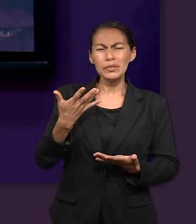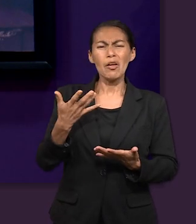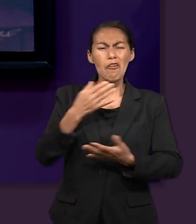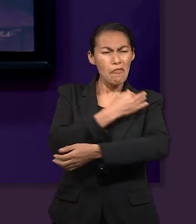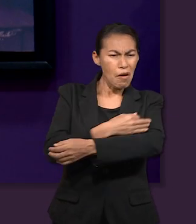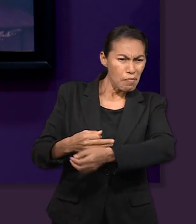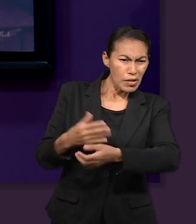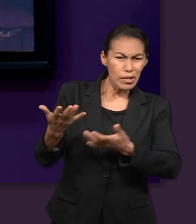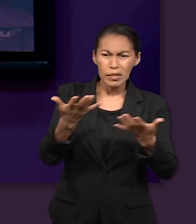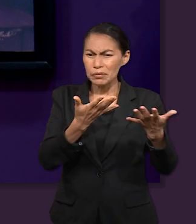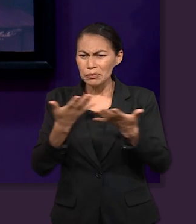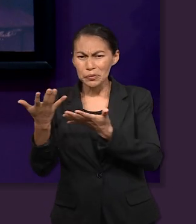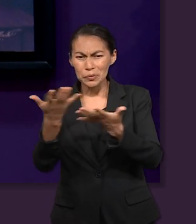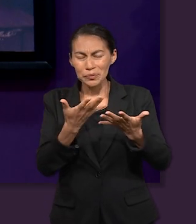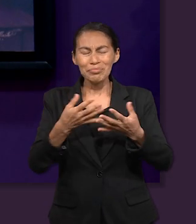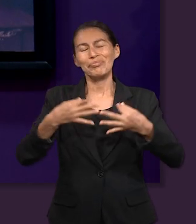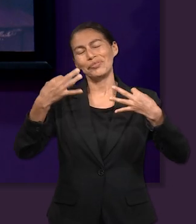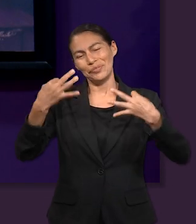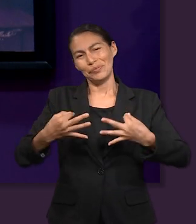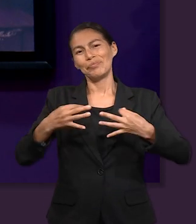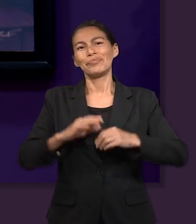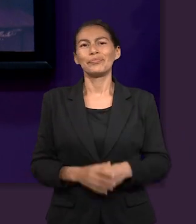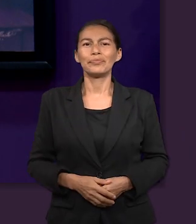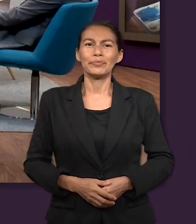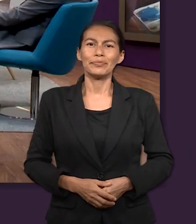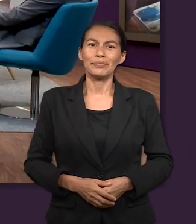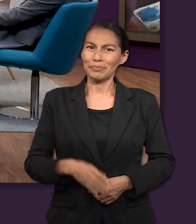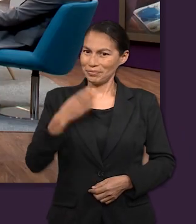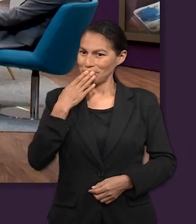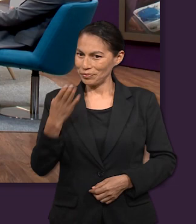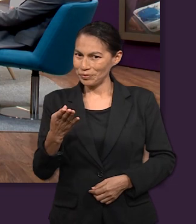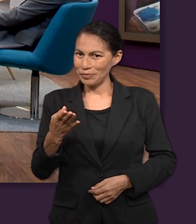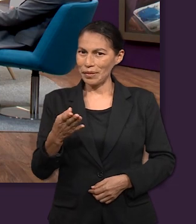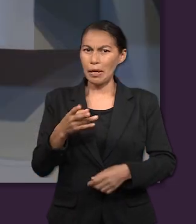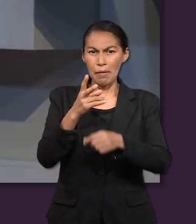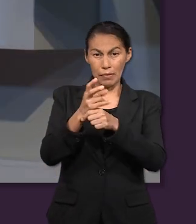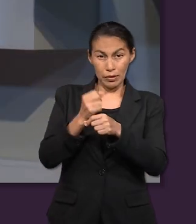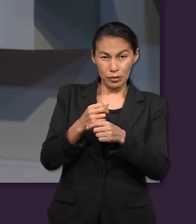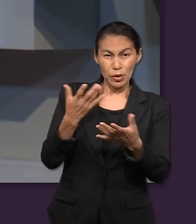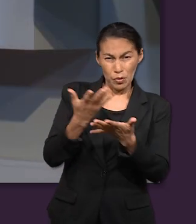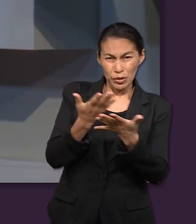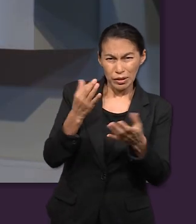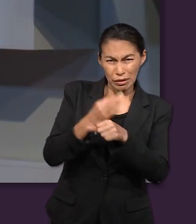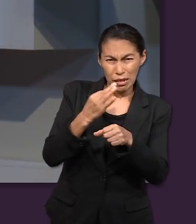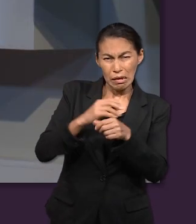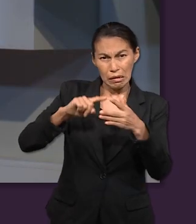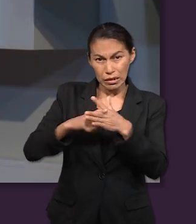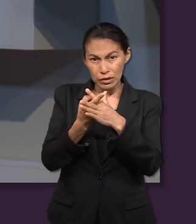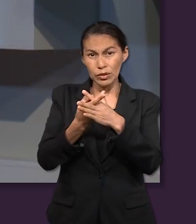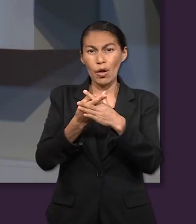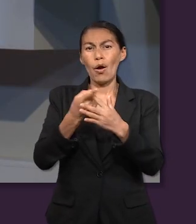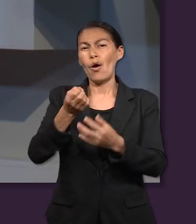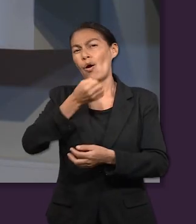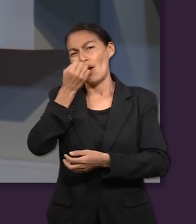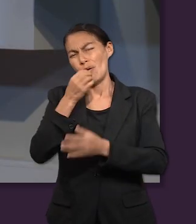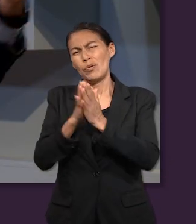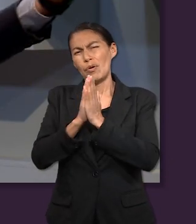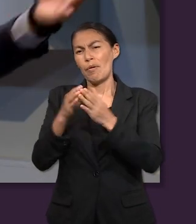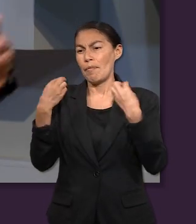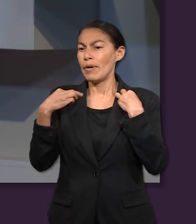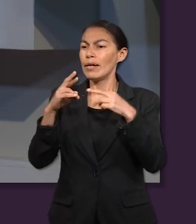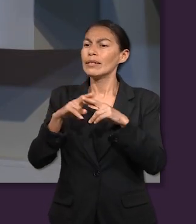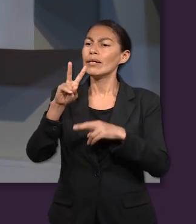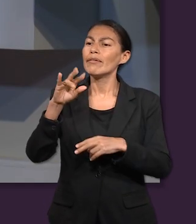recibido hasta ahorita es el poder convivir con mi familia. Muy bien. Para iniciar el estudio, vamos a invitar a nuestra maestra